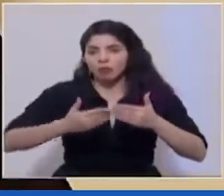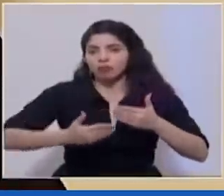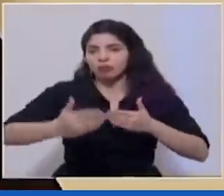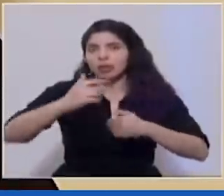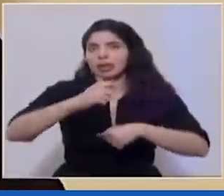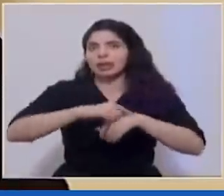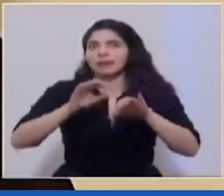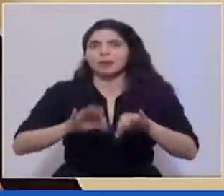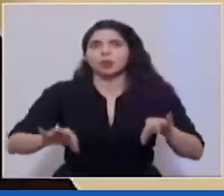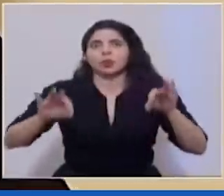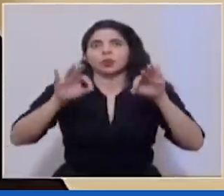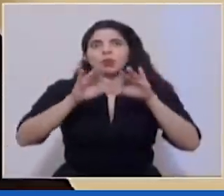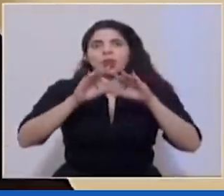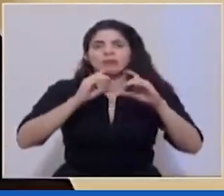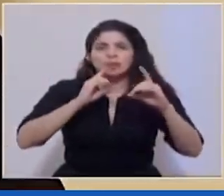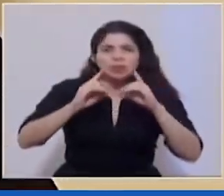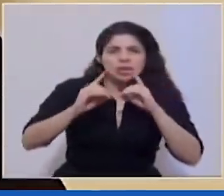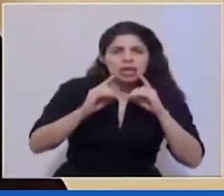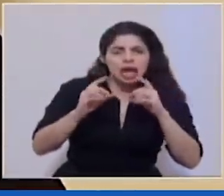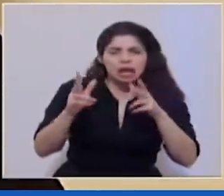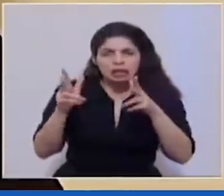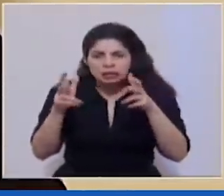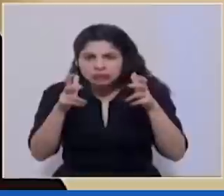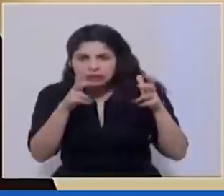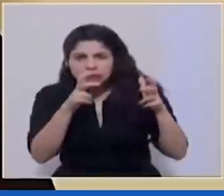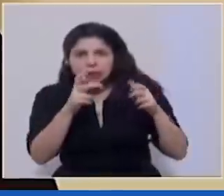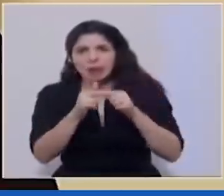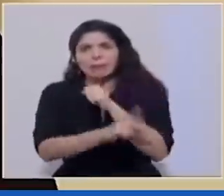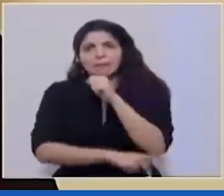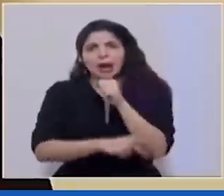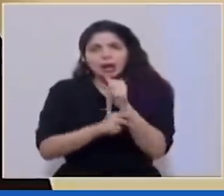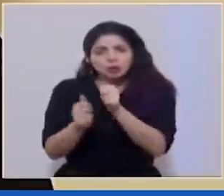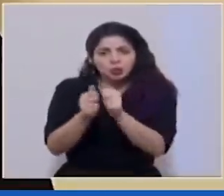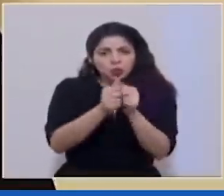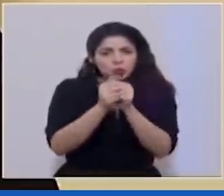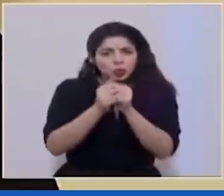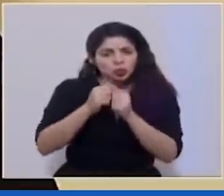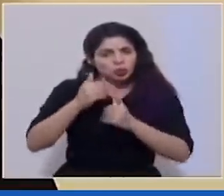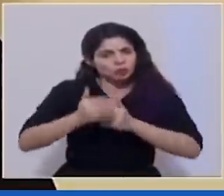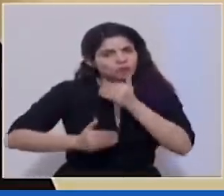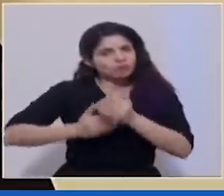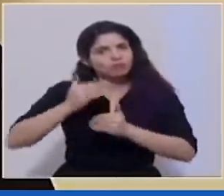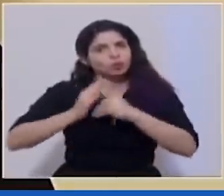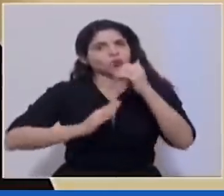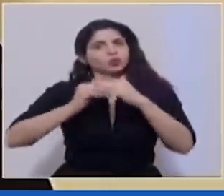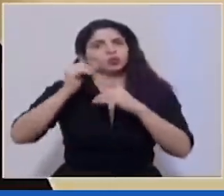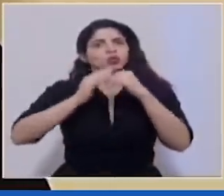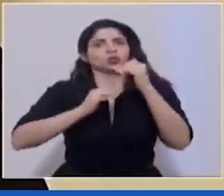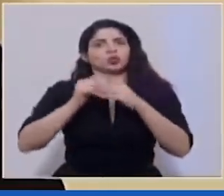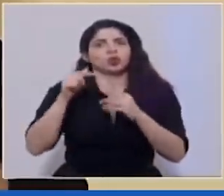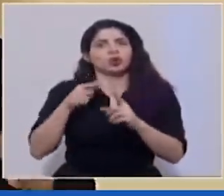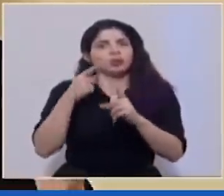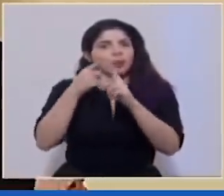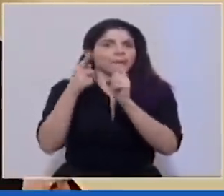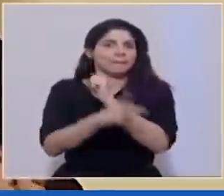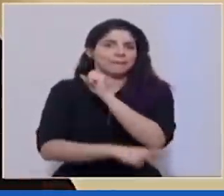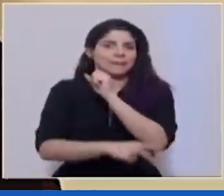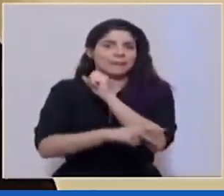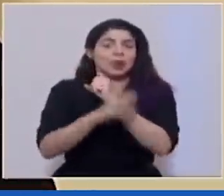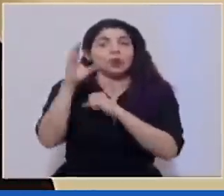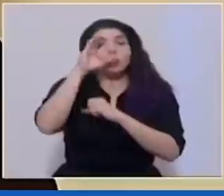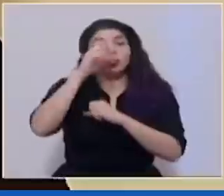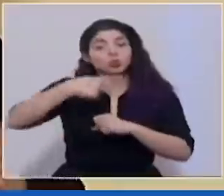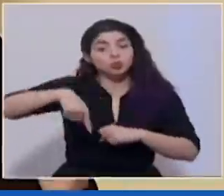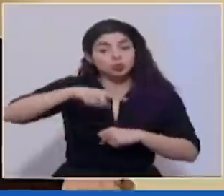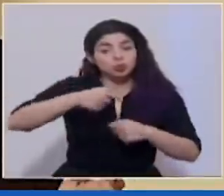diálogo escucha y de construcción país que vendrá acompañado de esta decisión de ir a buscar un acuerdo con el